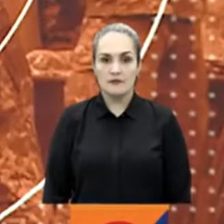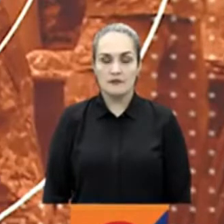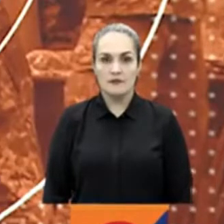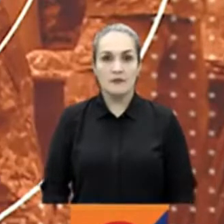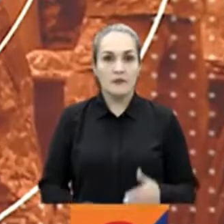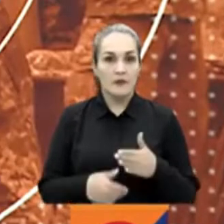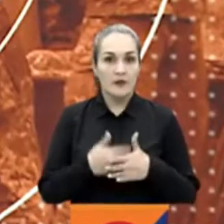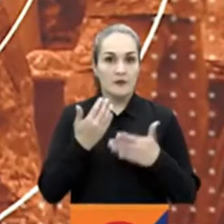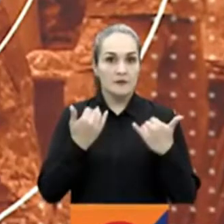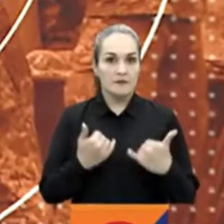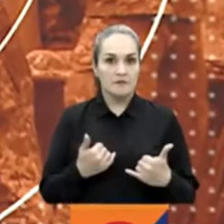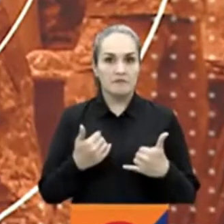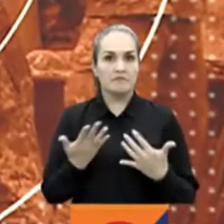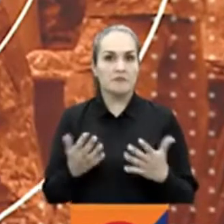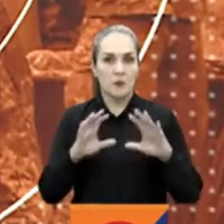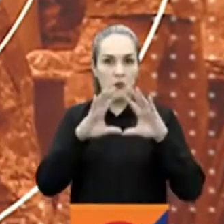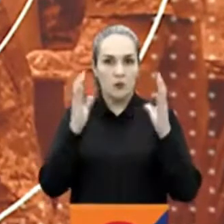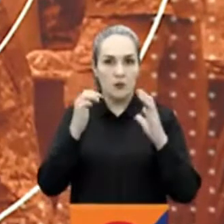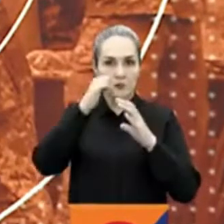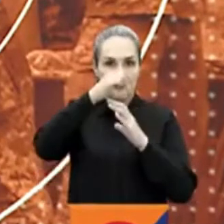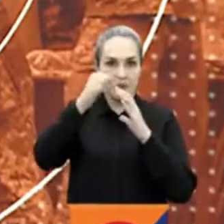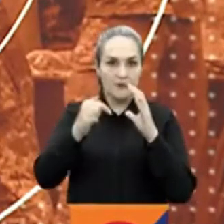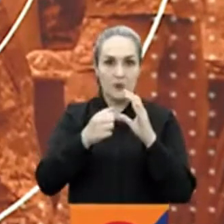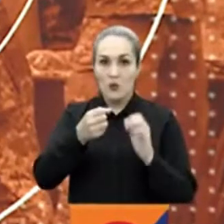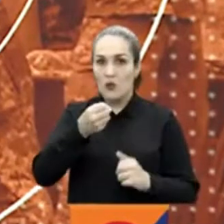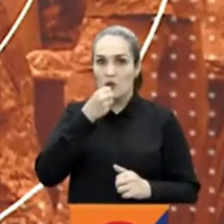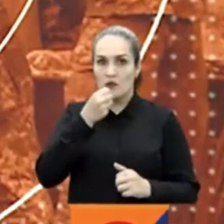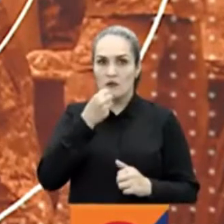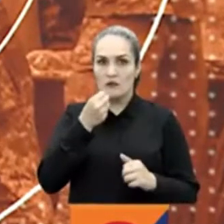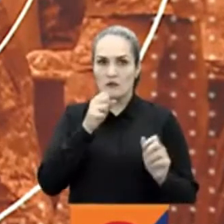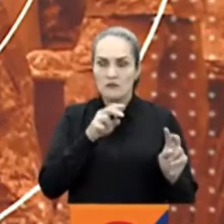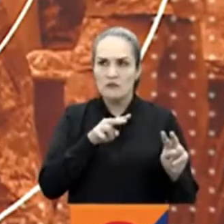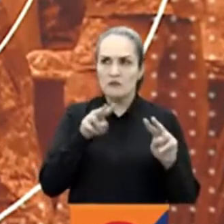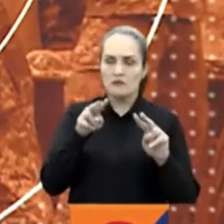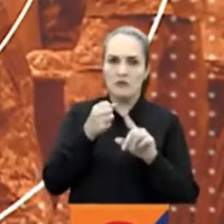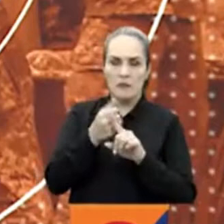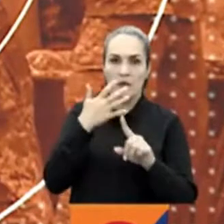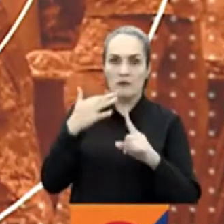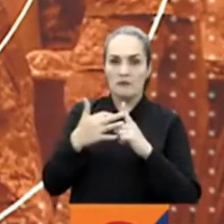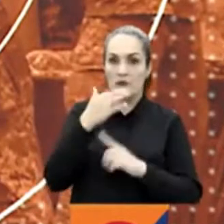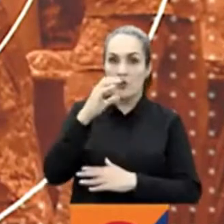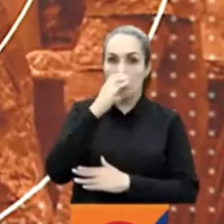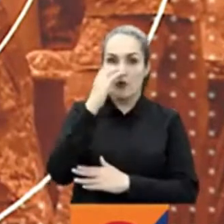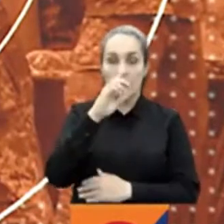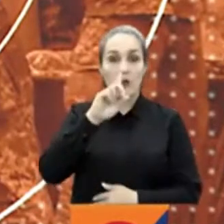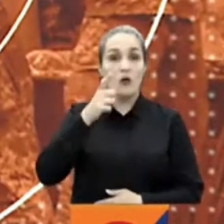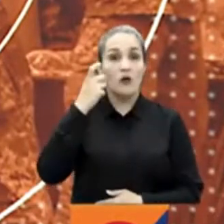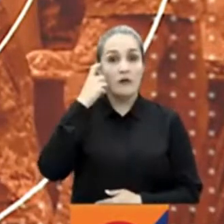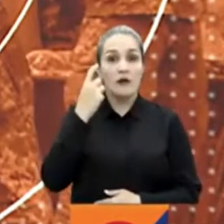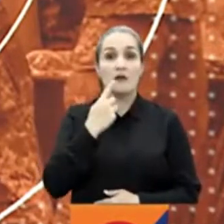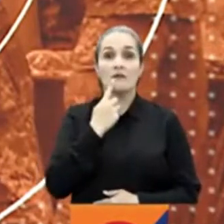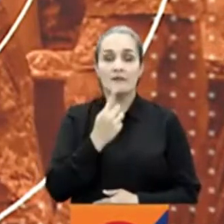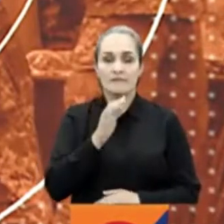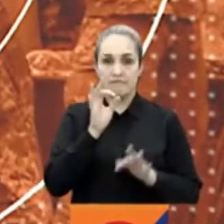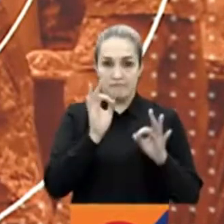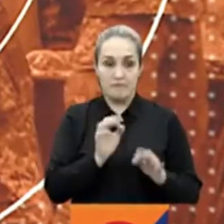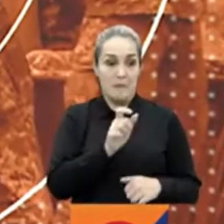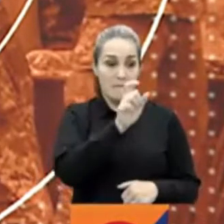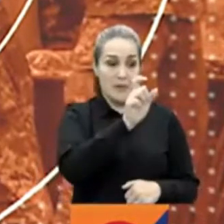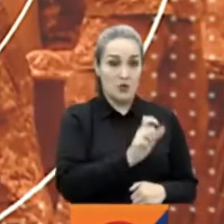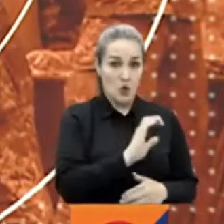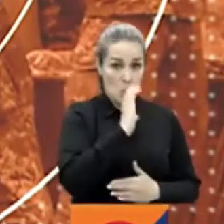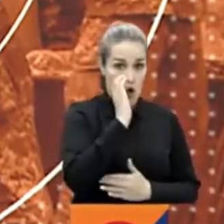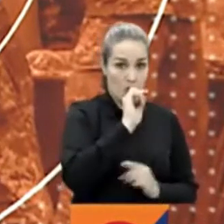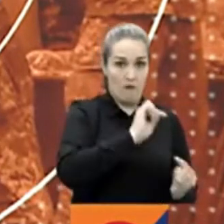Iniciamos nuestro recorrido por el mundo con una noticia que tiene impacto en Colombia. El gobierno confirmó que un colombiano que fue a la guerra de